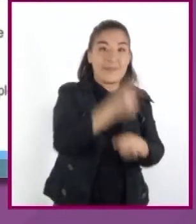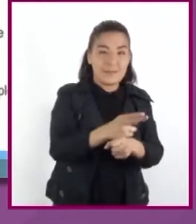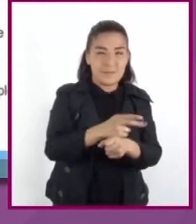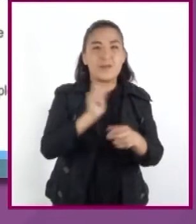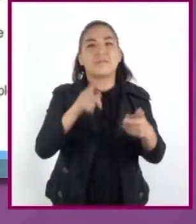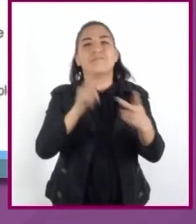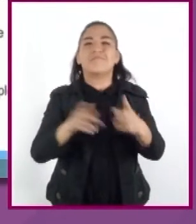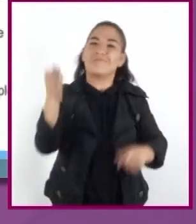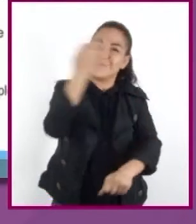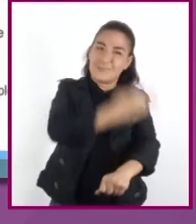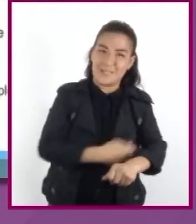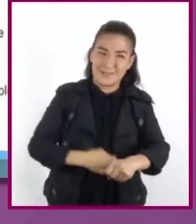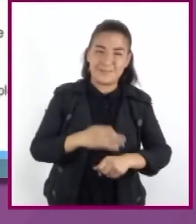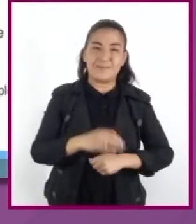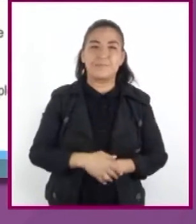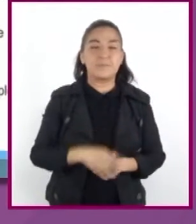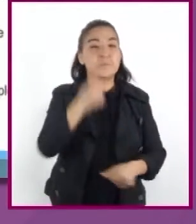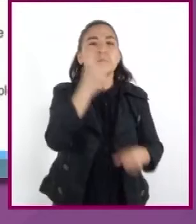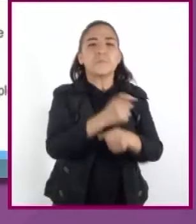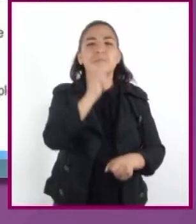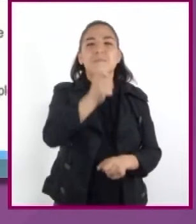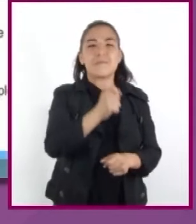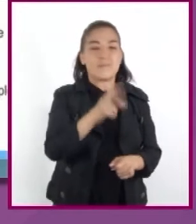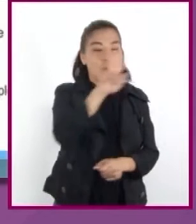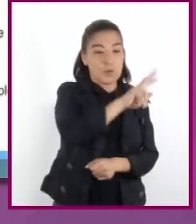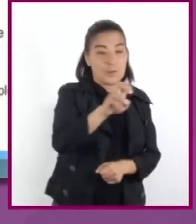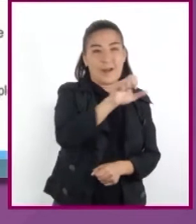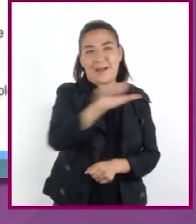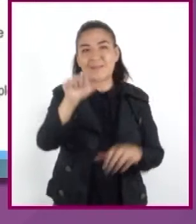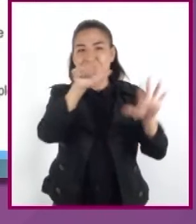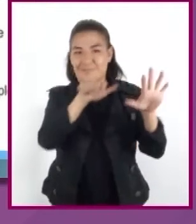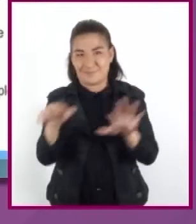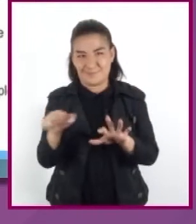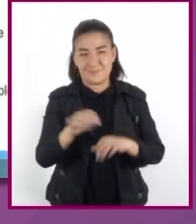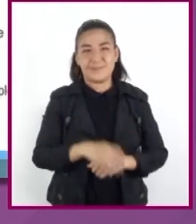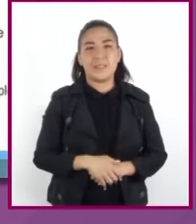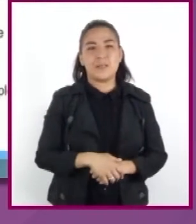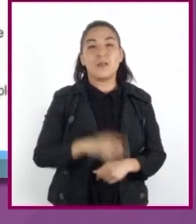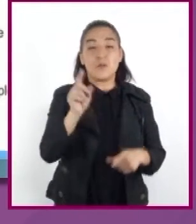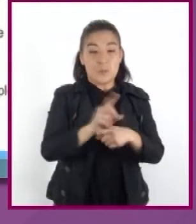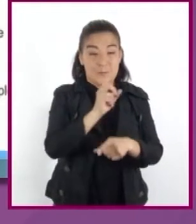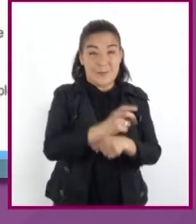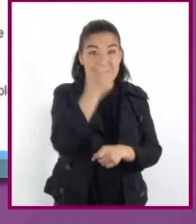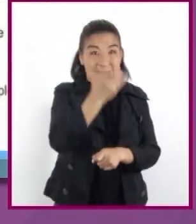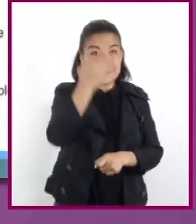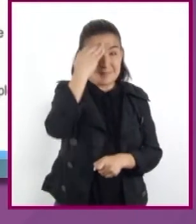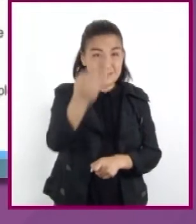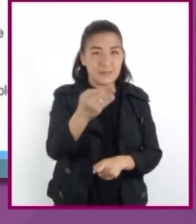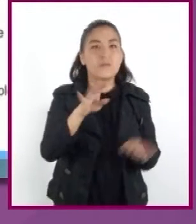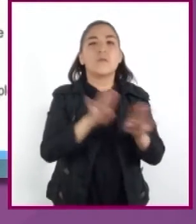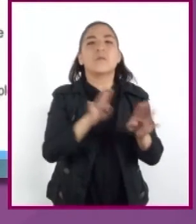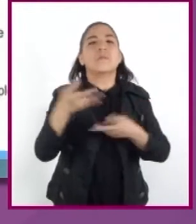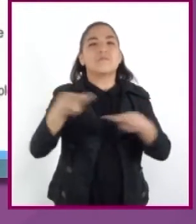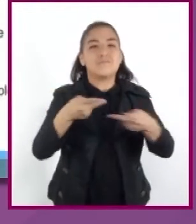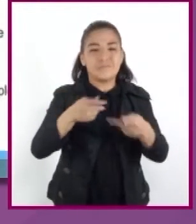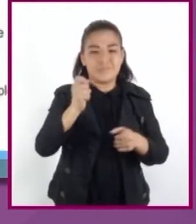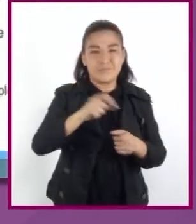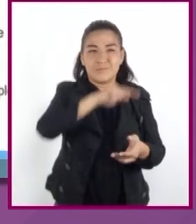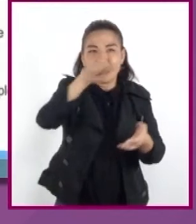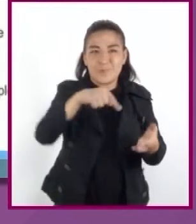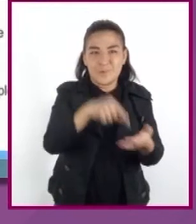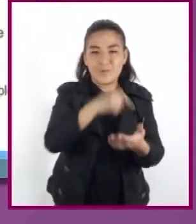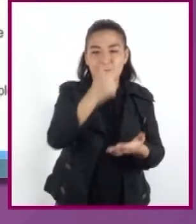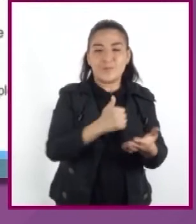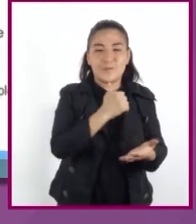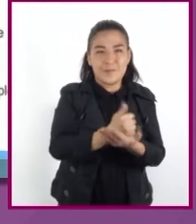tardío. El primero comprendió del año 200 al 600. Durante este periodo, se consolidó el proceso urbano por toda